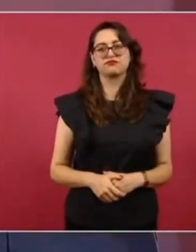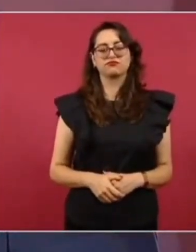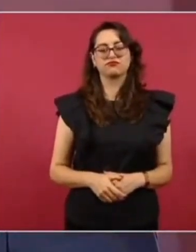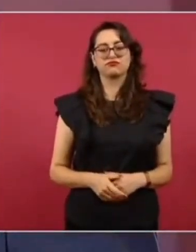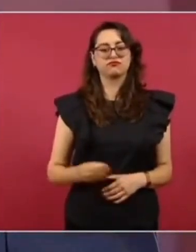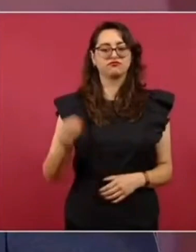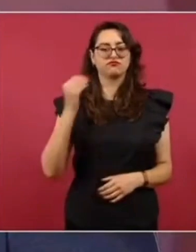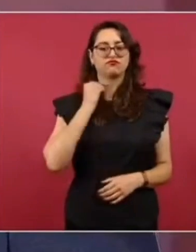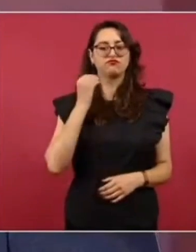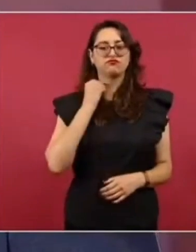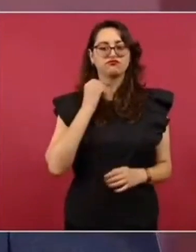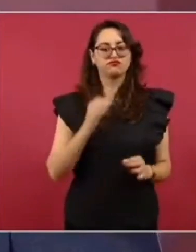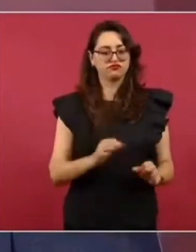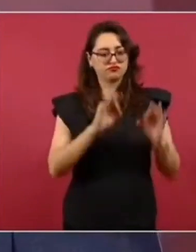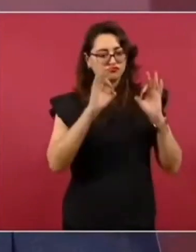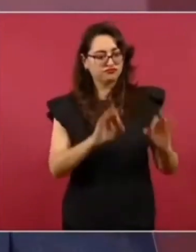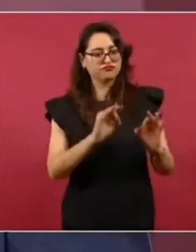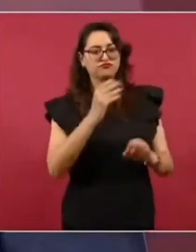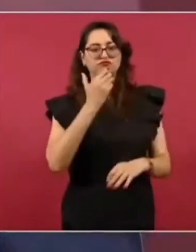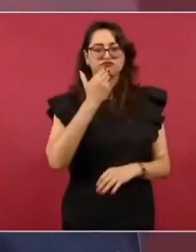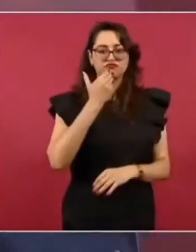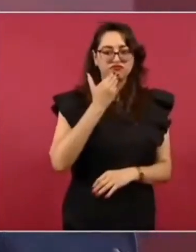abogados